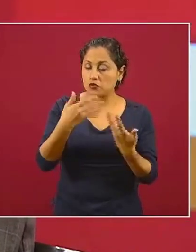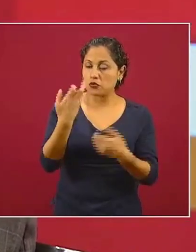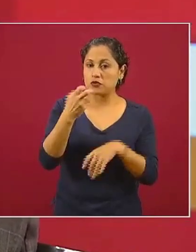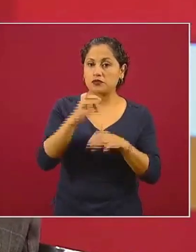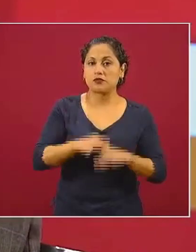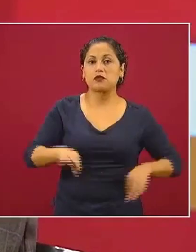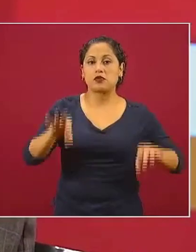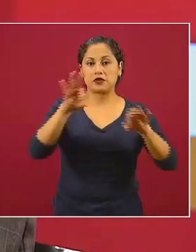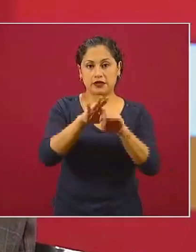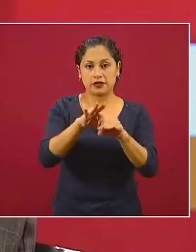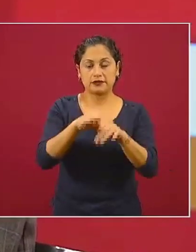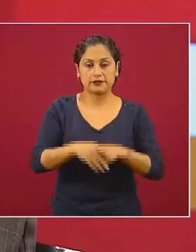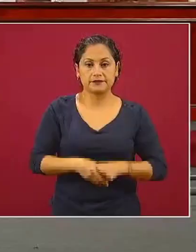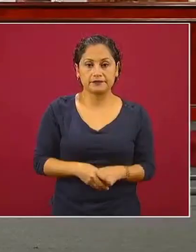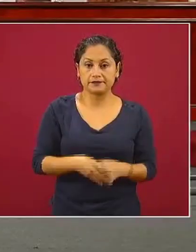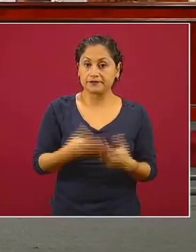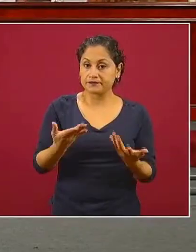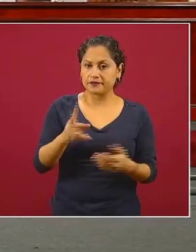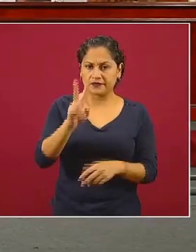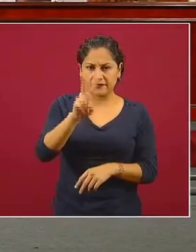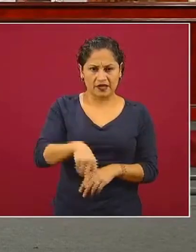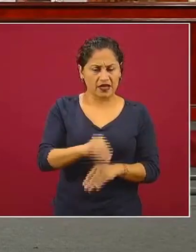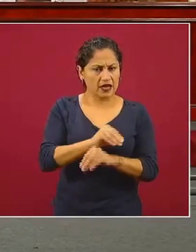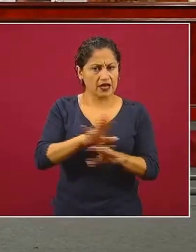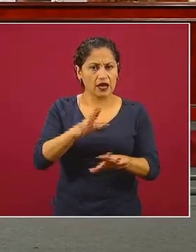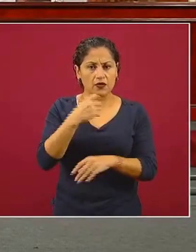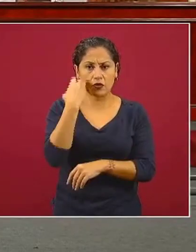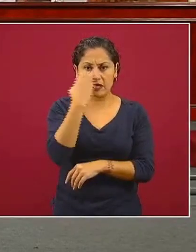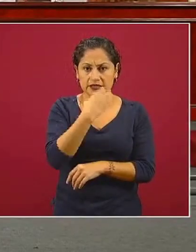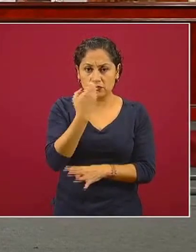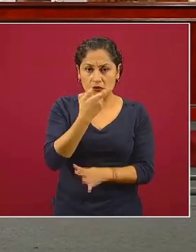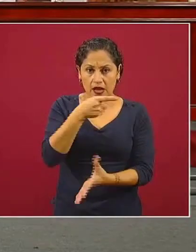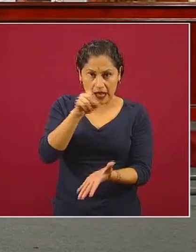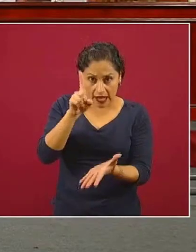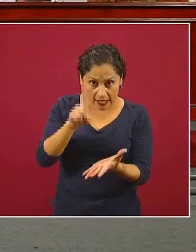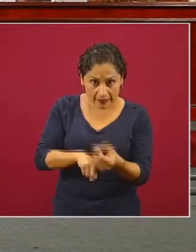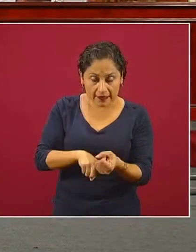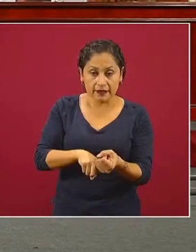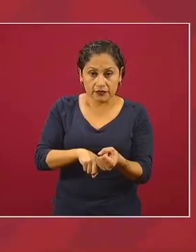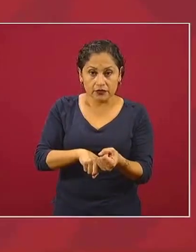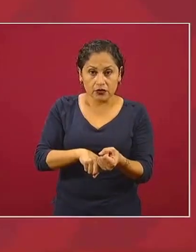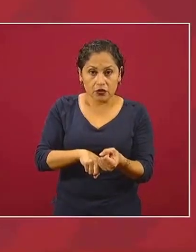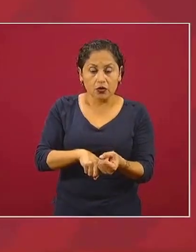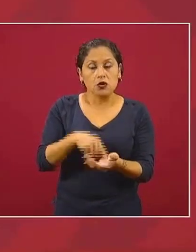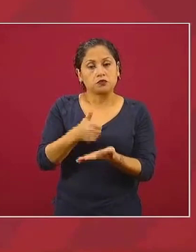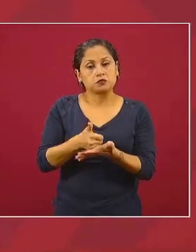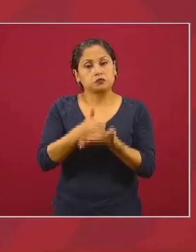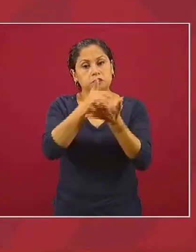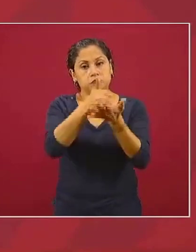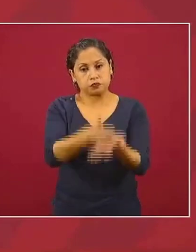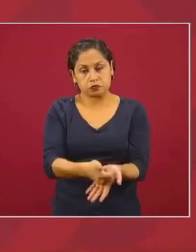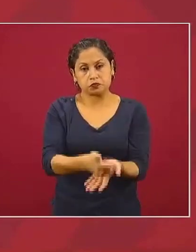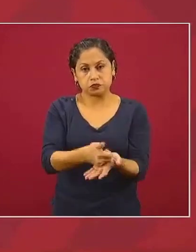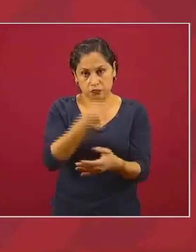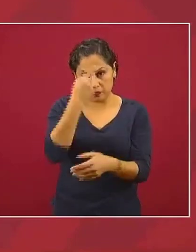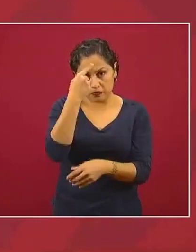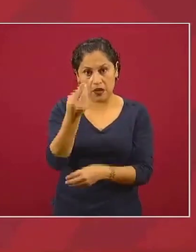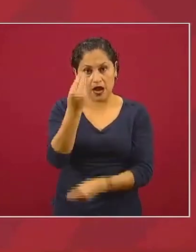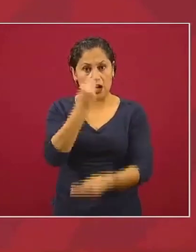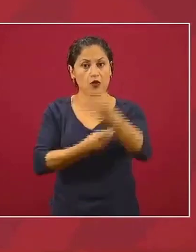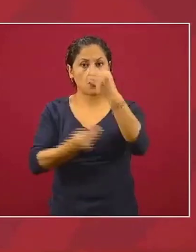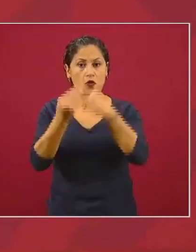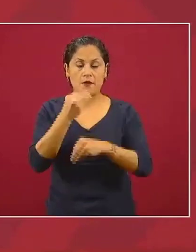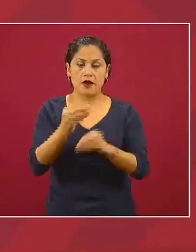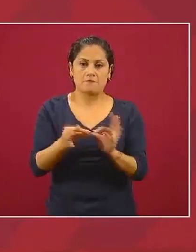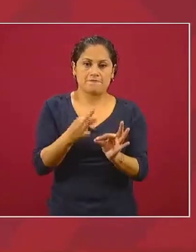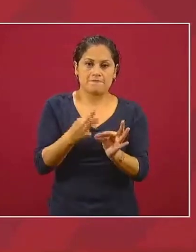escuelas sin duda es a que dentro de la escuela se den los alimentos para que ese alimento